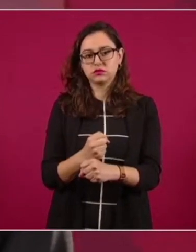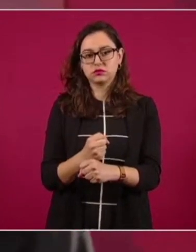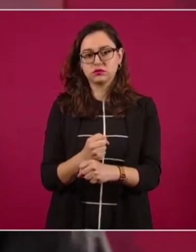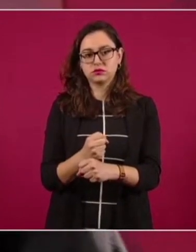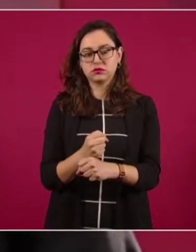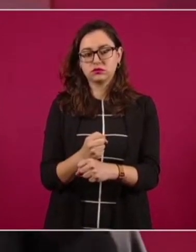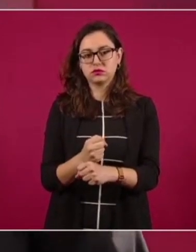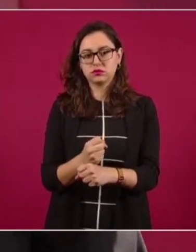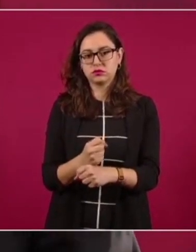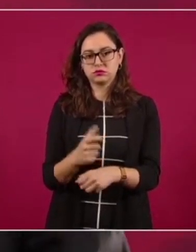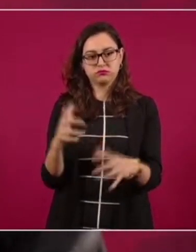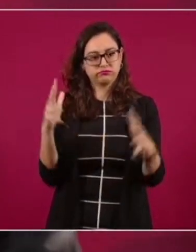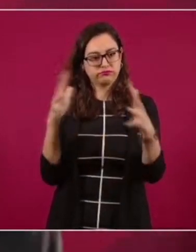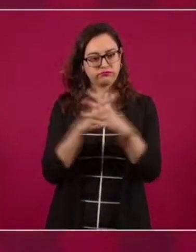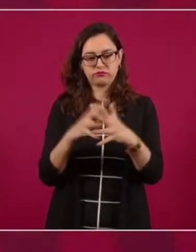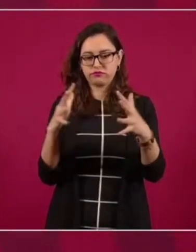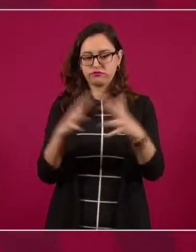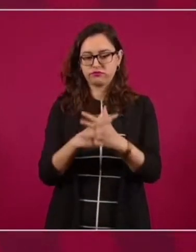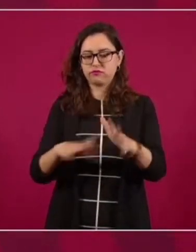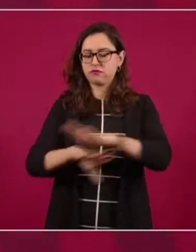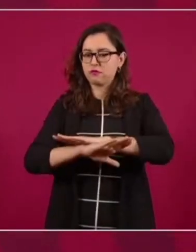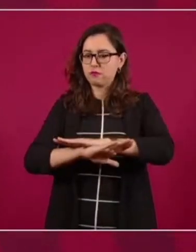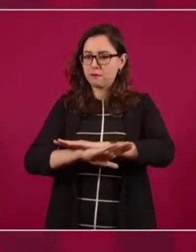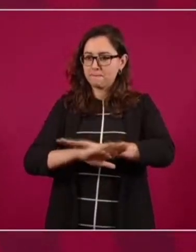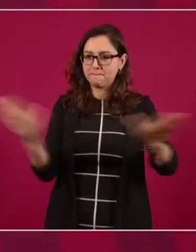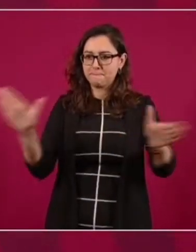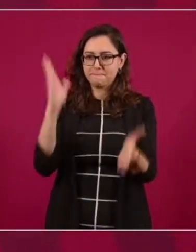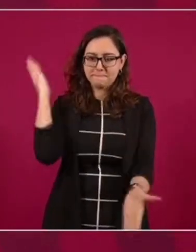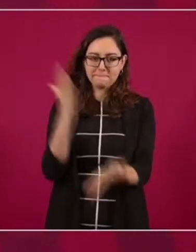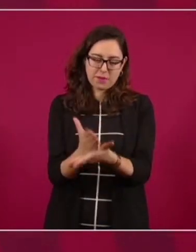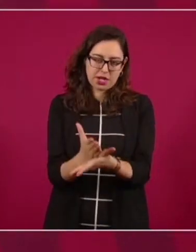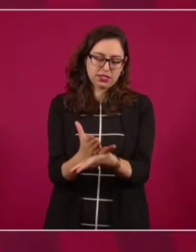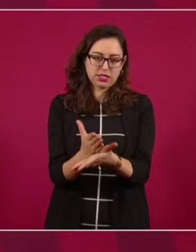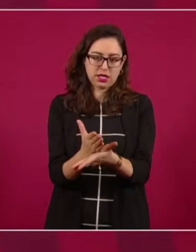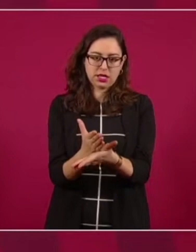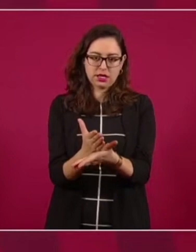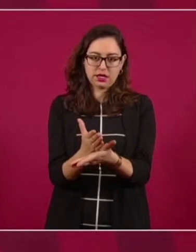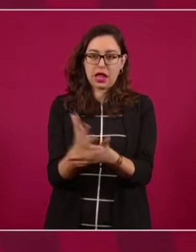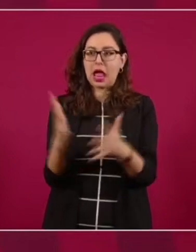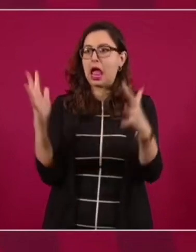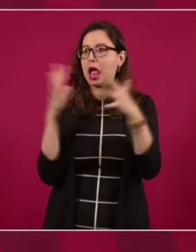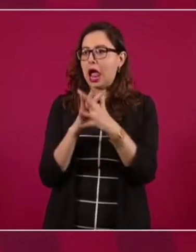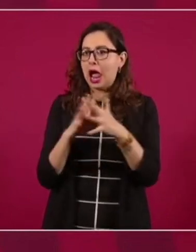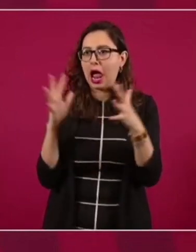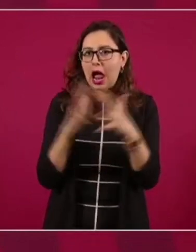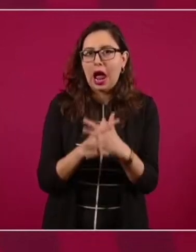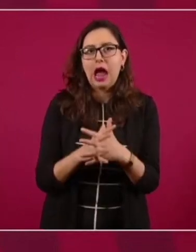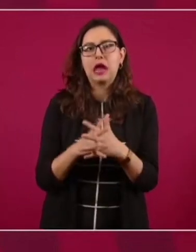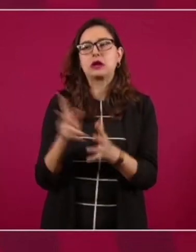sin ejercicios bélicos, sin prácticas